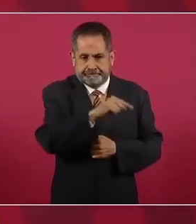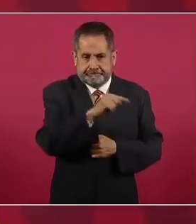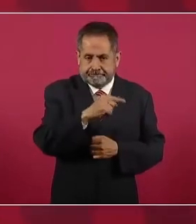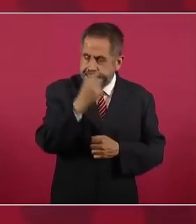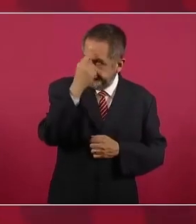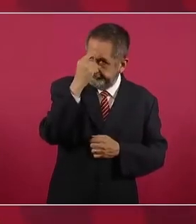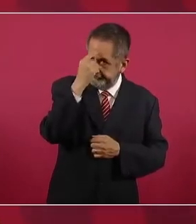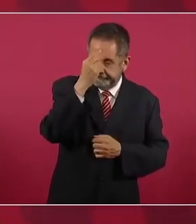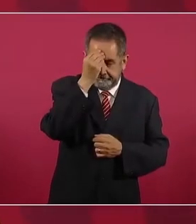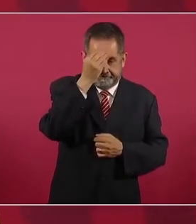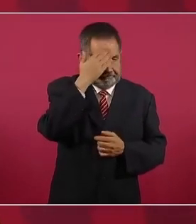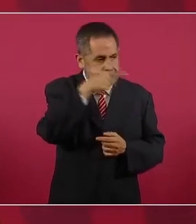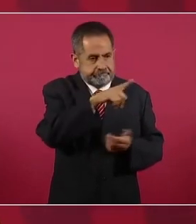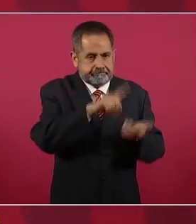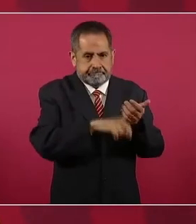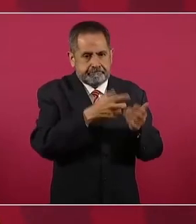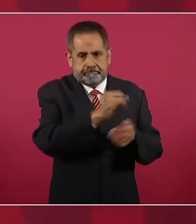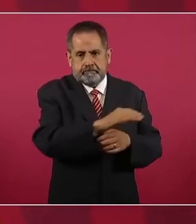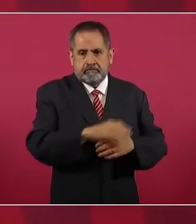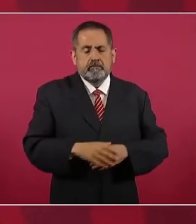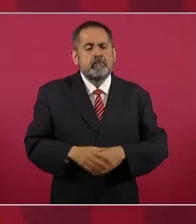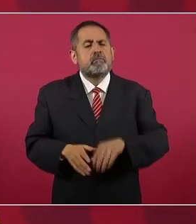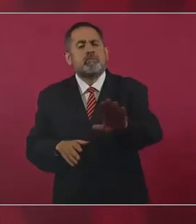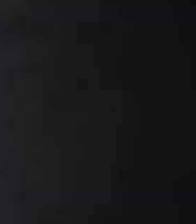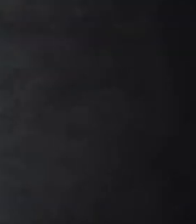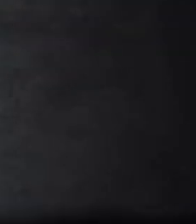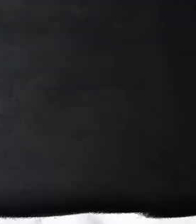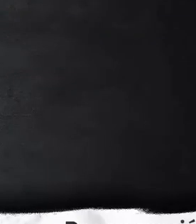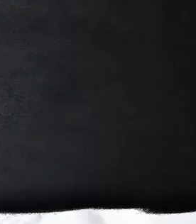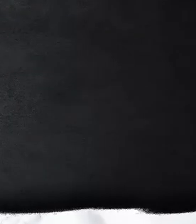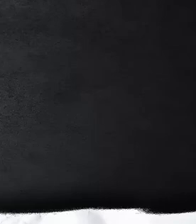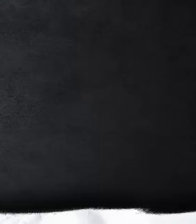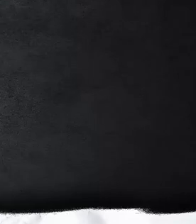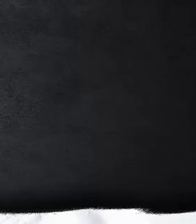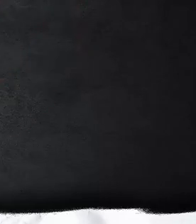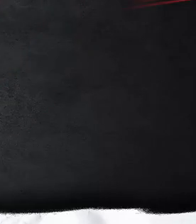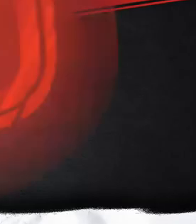esa es su naturaleza. Presidente, pero en el origen el…